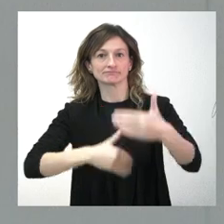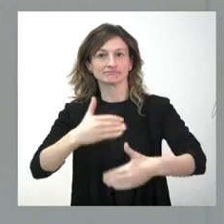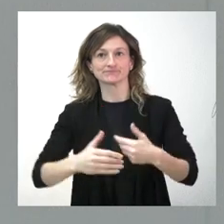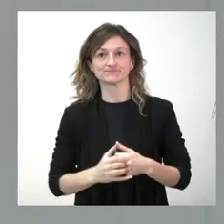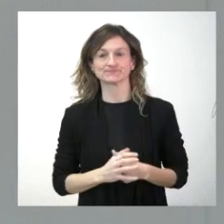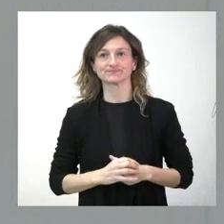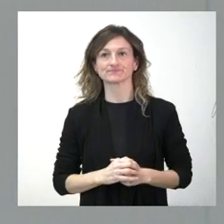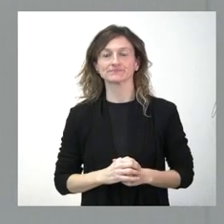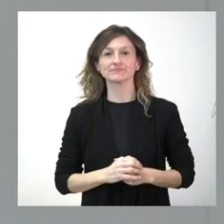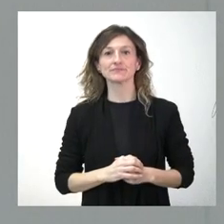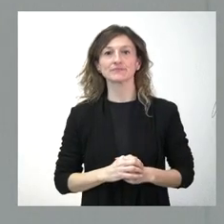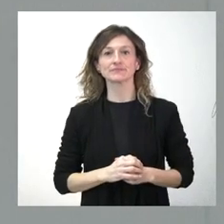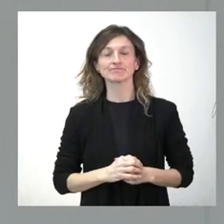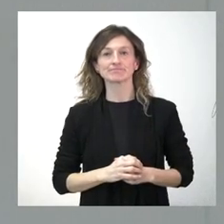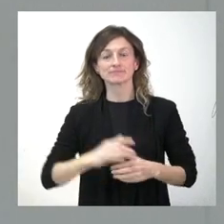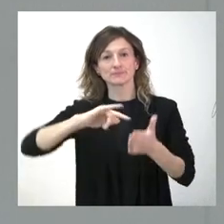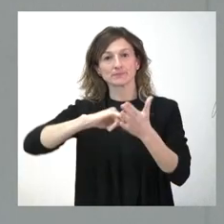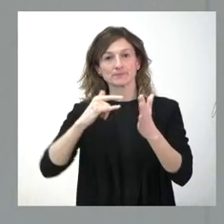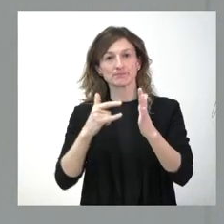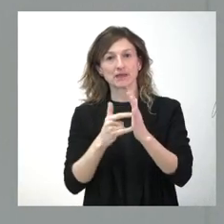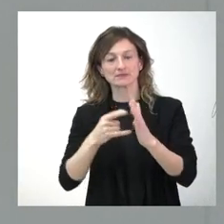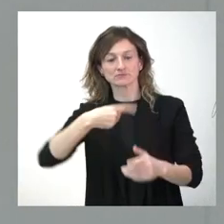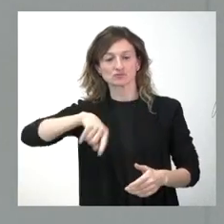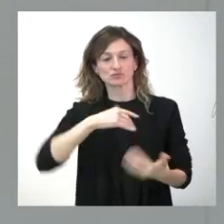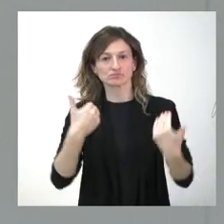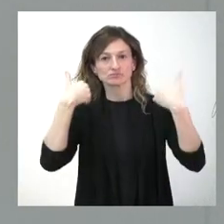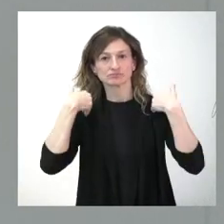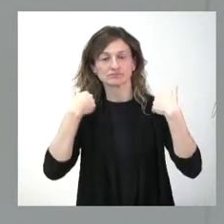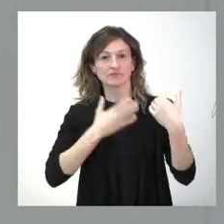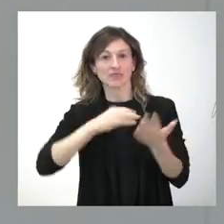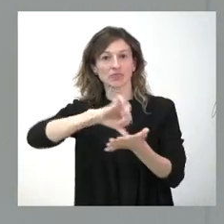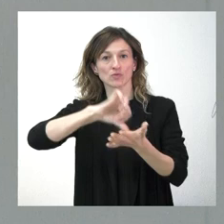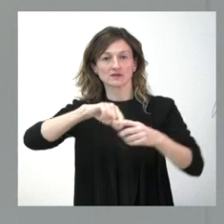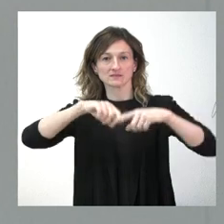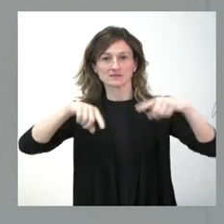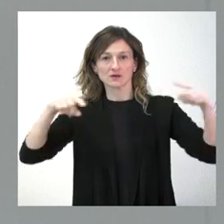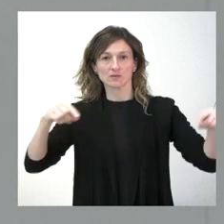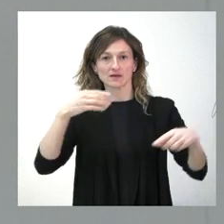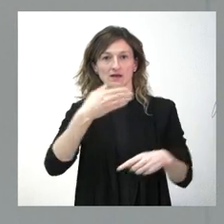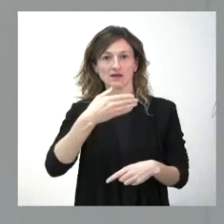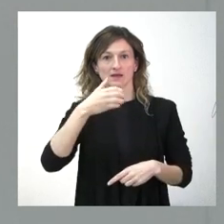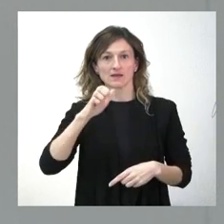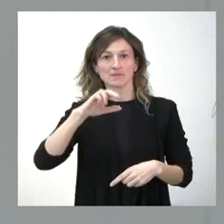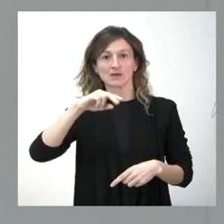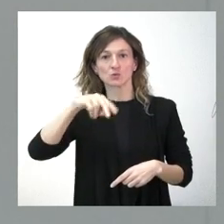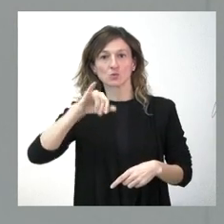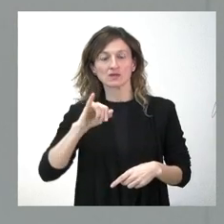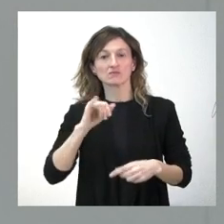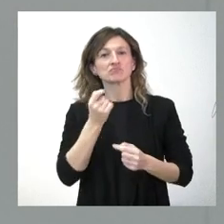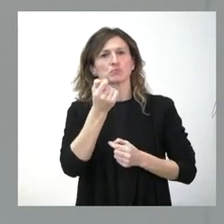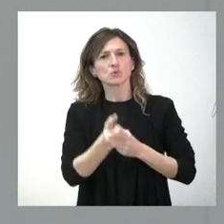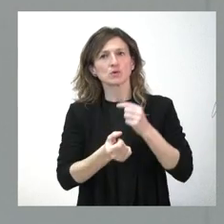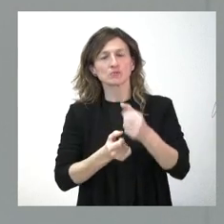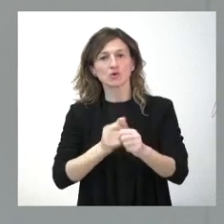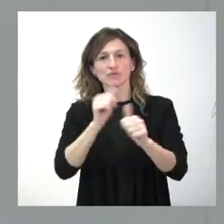Saben ustedes que en el plan que a nosotros nos corresponde en Segovia que es el de Bernou y de Porreros se va avanzando de una forma